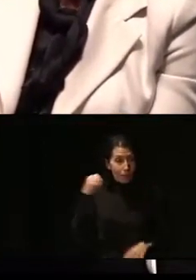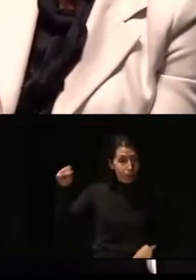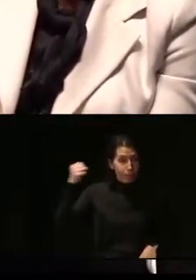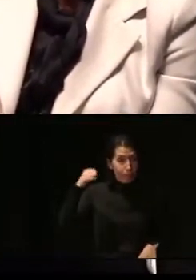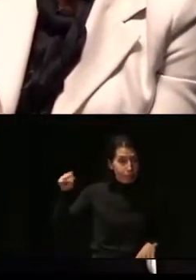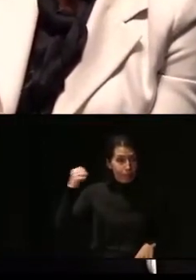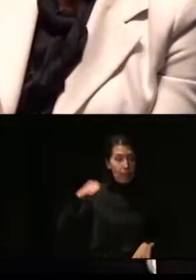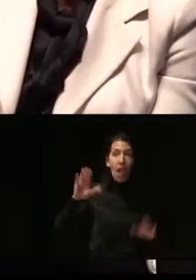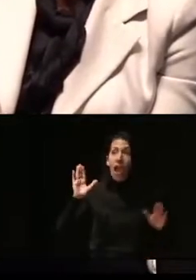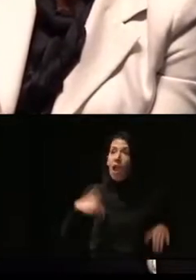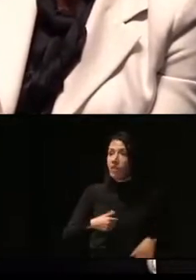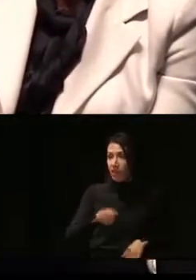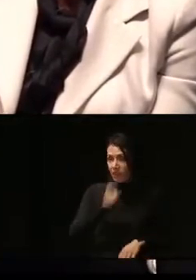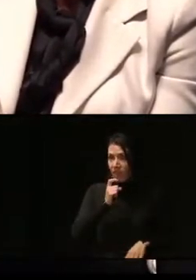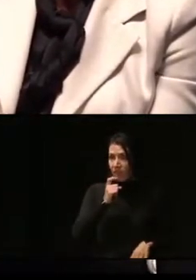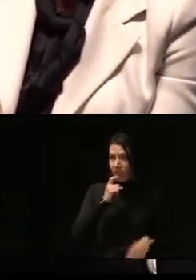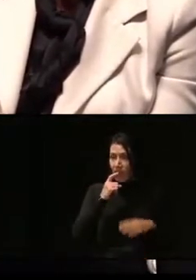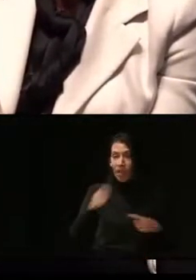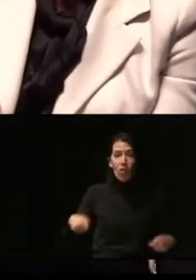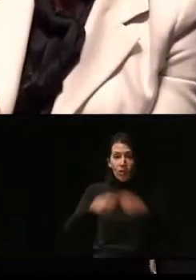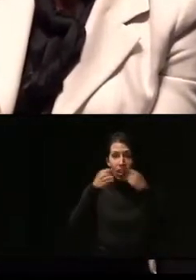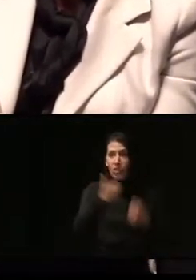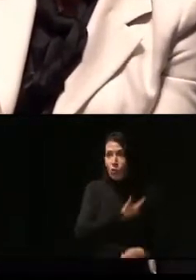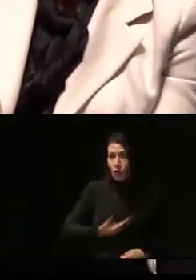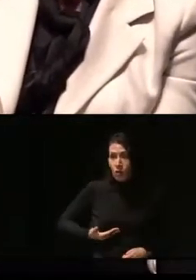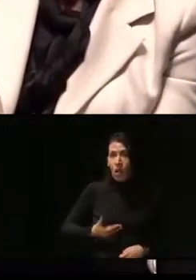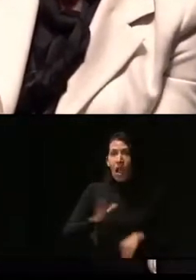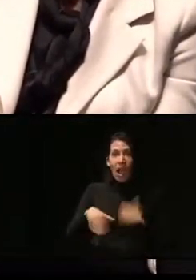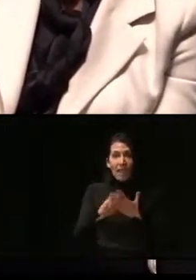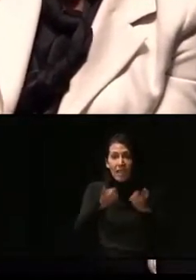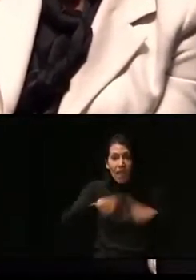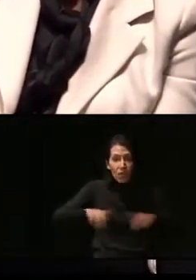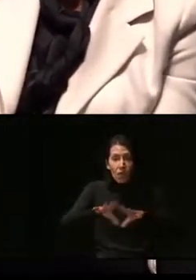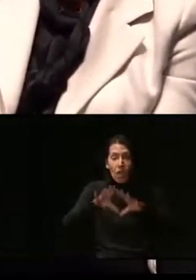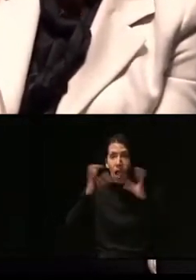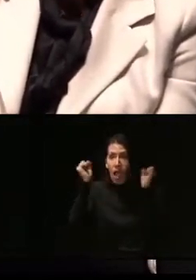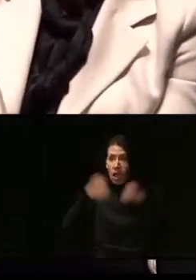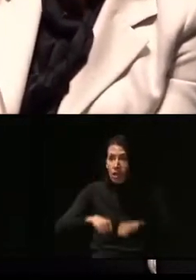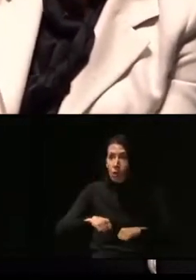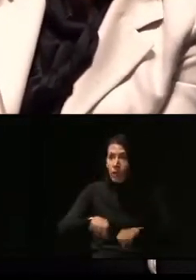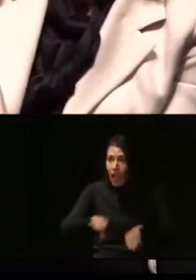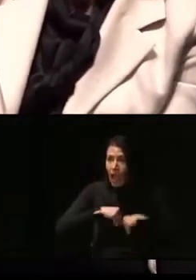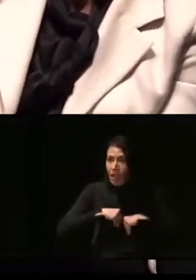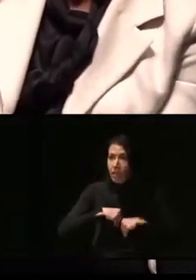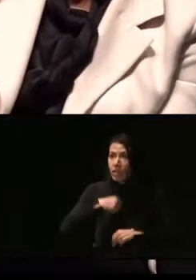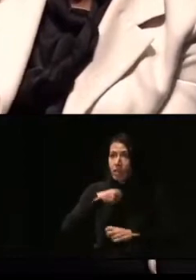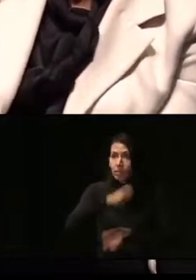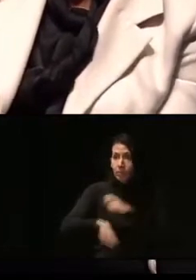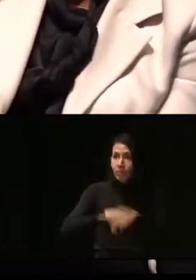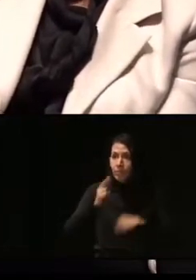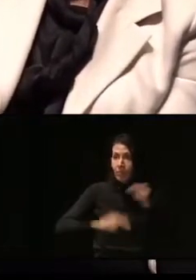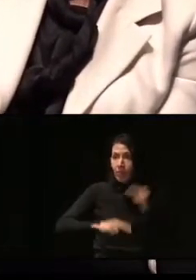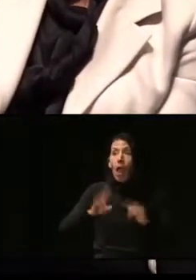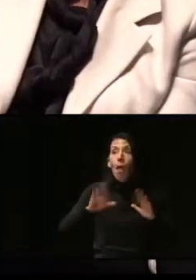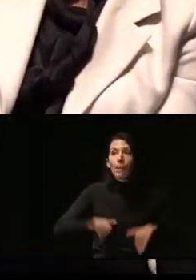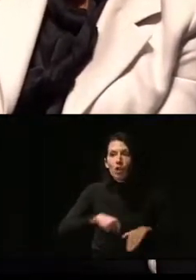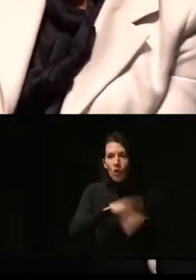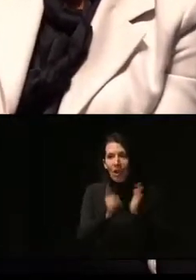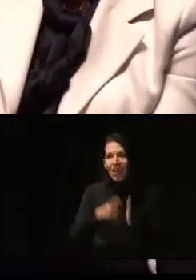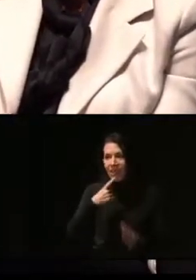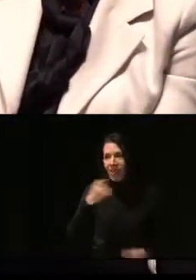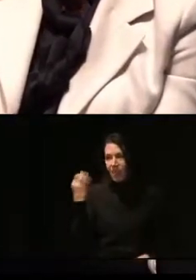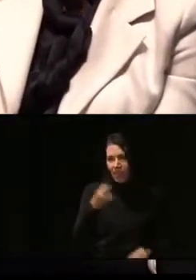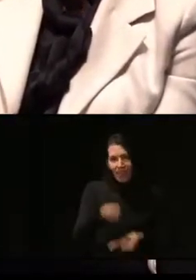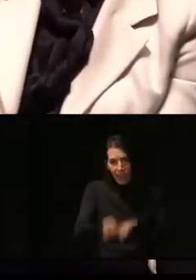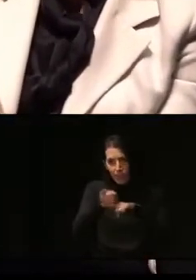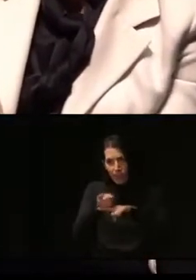al final es muy difícil en las comunidades de propietarios que accedan a hacer esas obras, pero obligatorias son por ley. Entonces, lo que hicimos fue